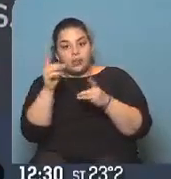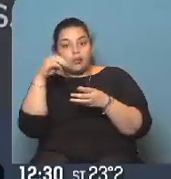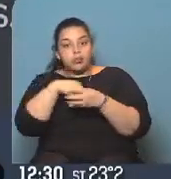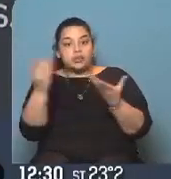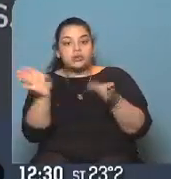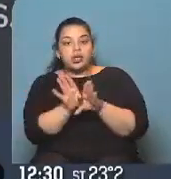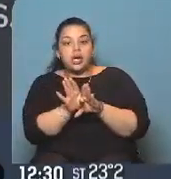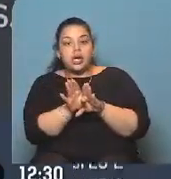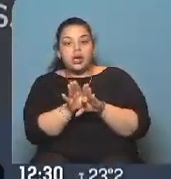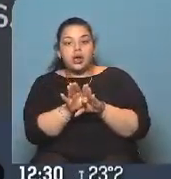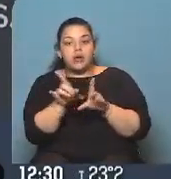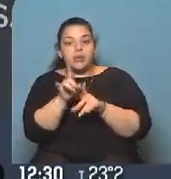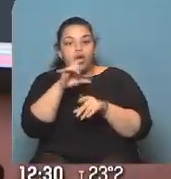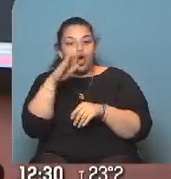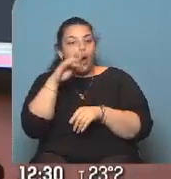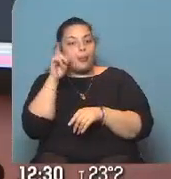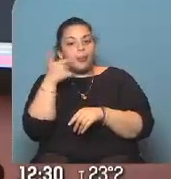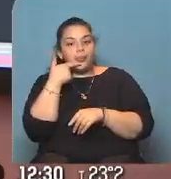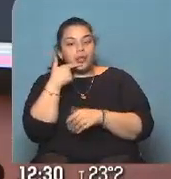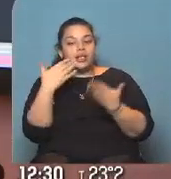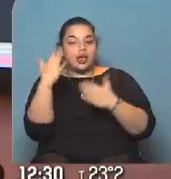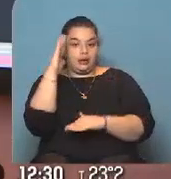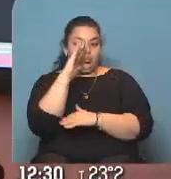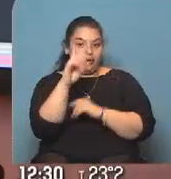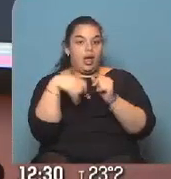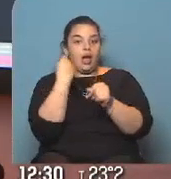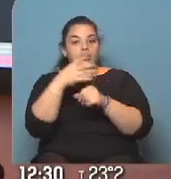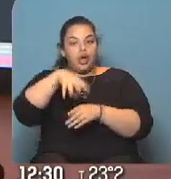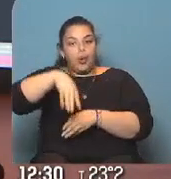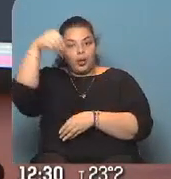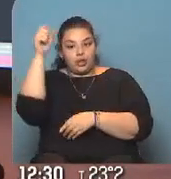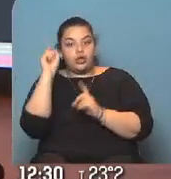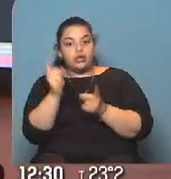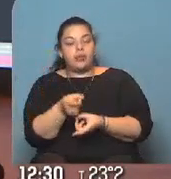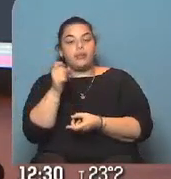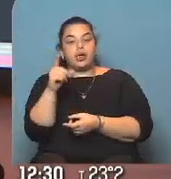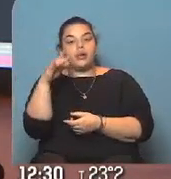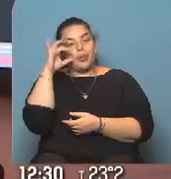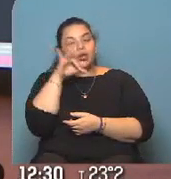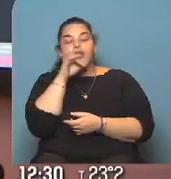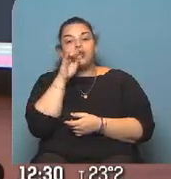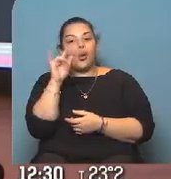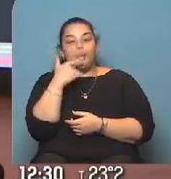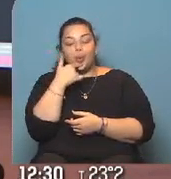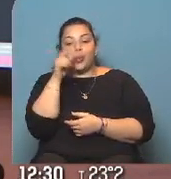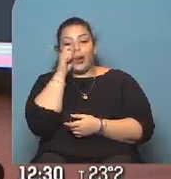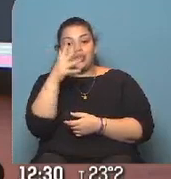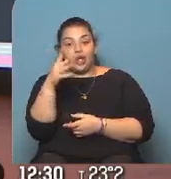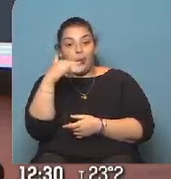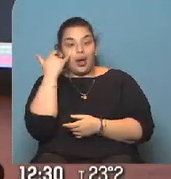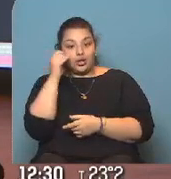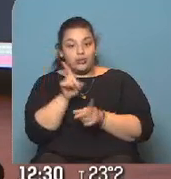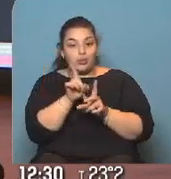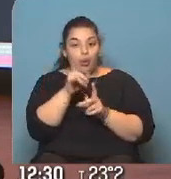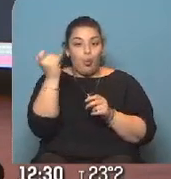cierre de la terminal de combis Madero y Obelisco. Metrobús 25 de mayo desde el jueves 29 a las